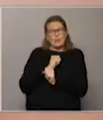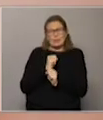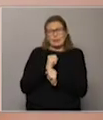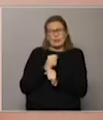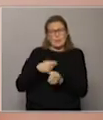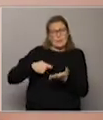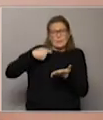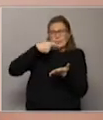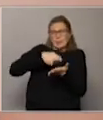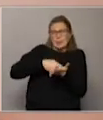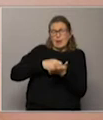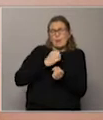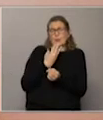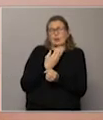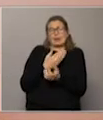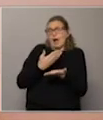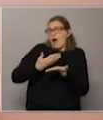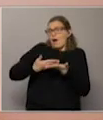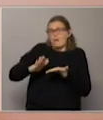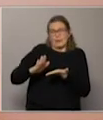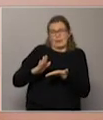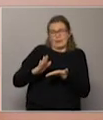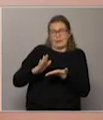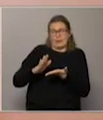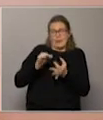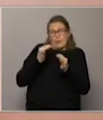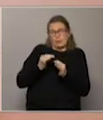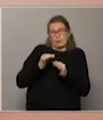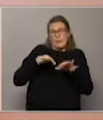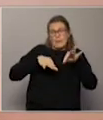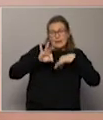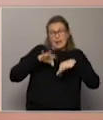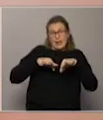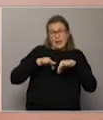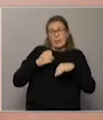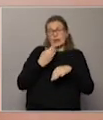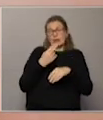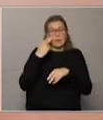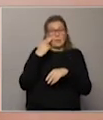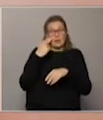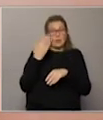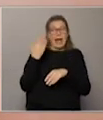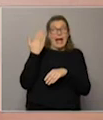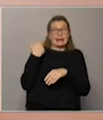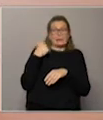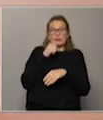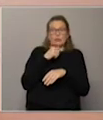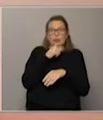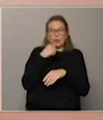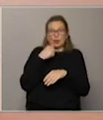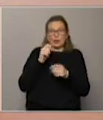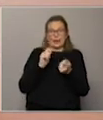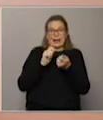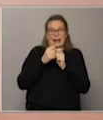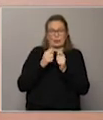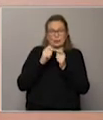financiarlo porque justamente está por fuera de los mercados de deuda, justamente por el problema que tenía que solucionar vinculado al canje.